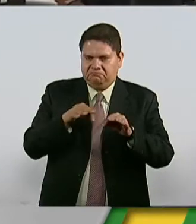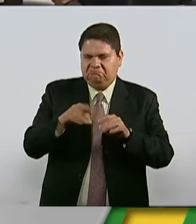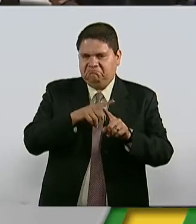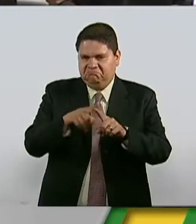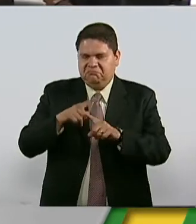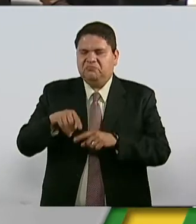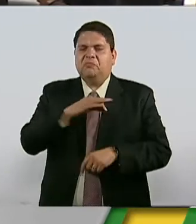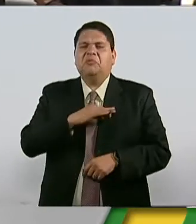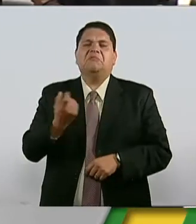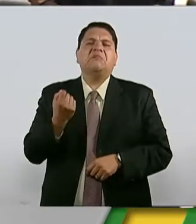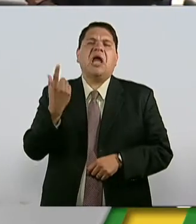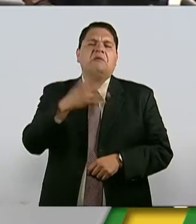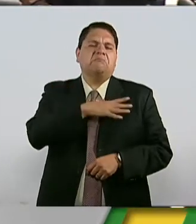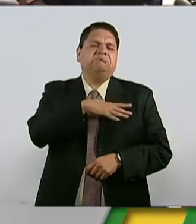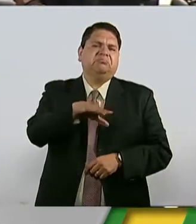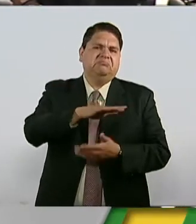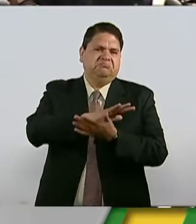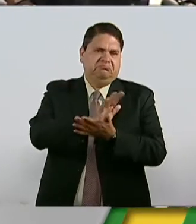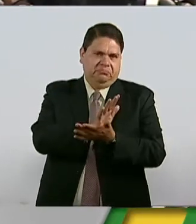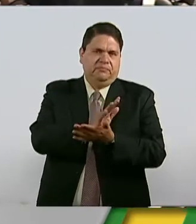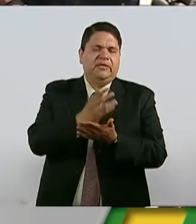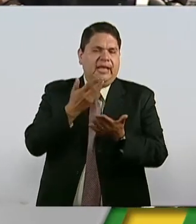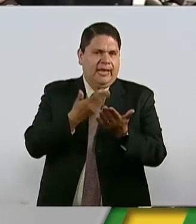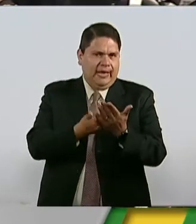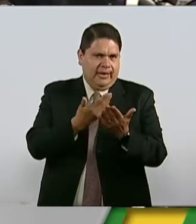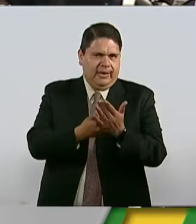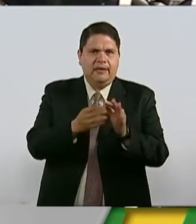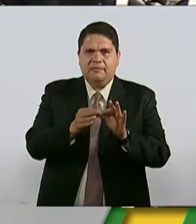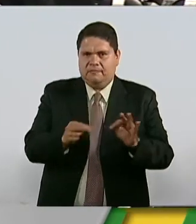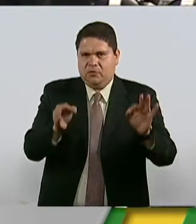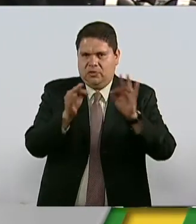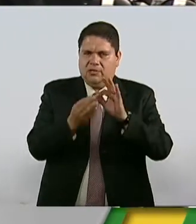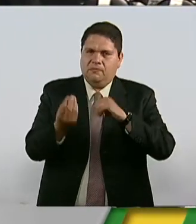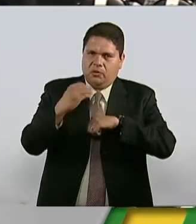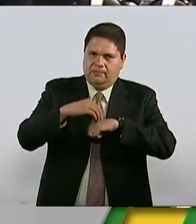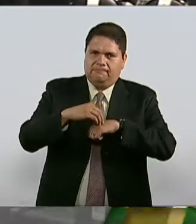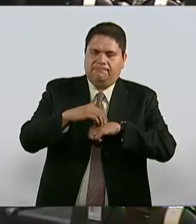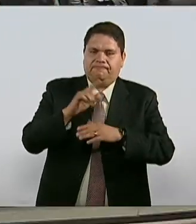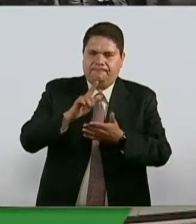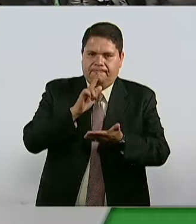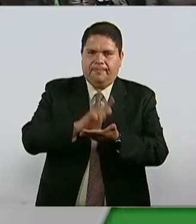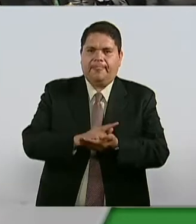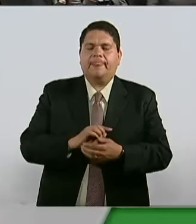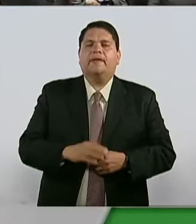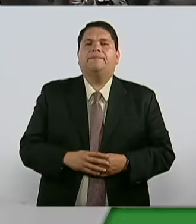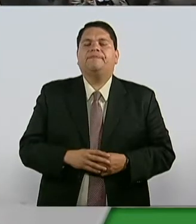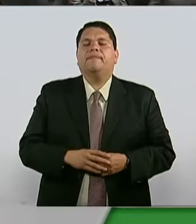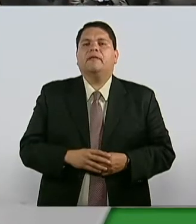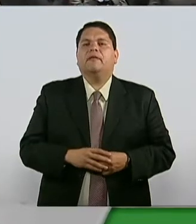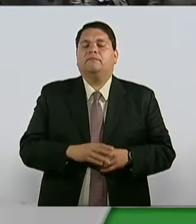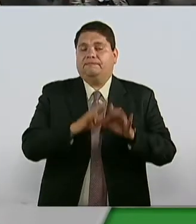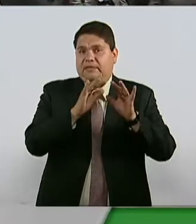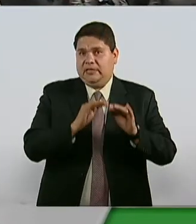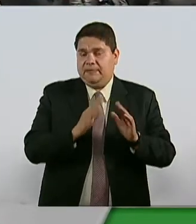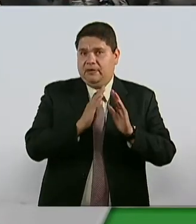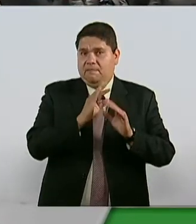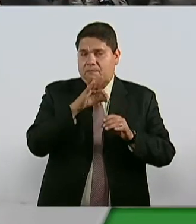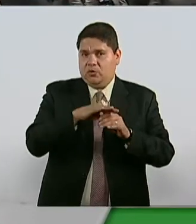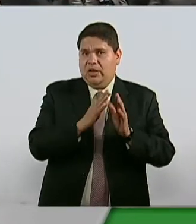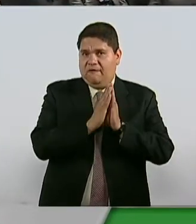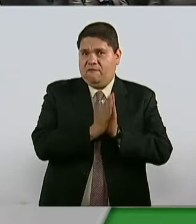realice actos de discriminación, debe ser una prioridad en nuestras leyes. El dictamen se avaló por unanimidad de